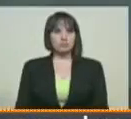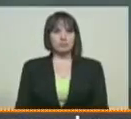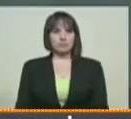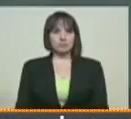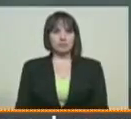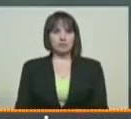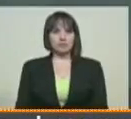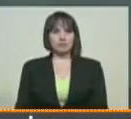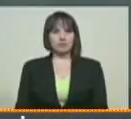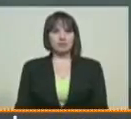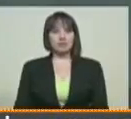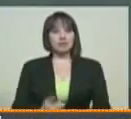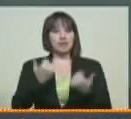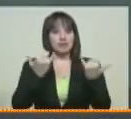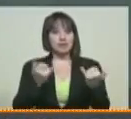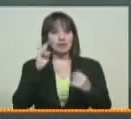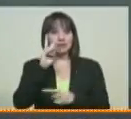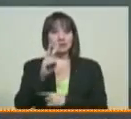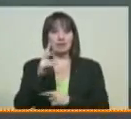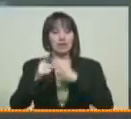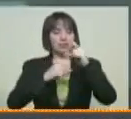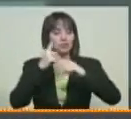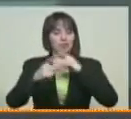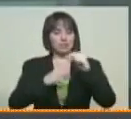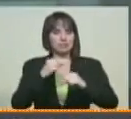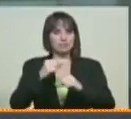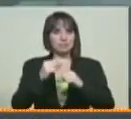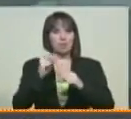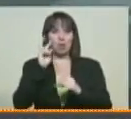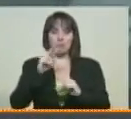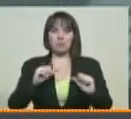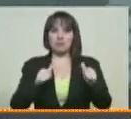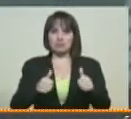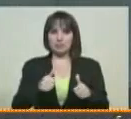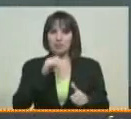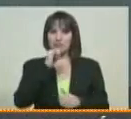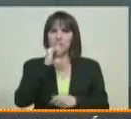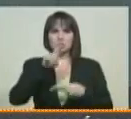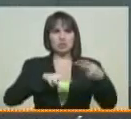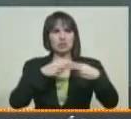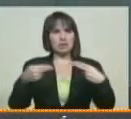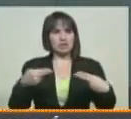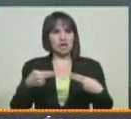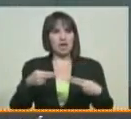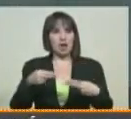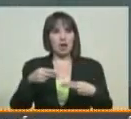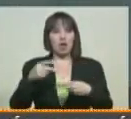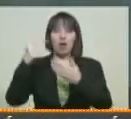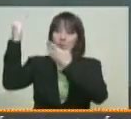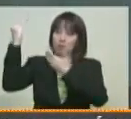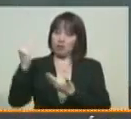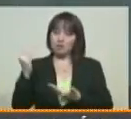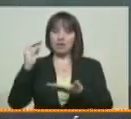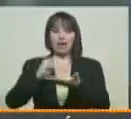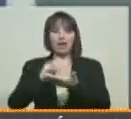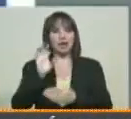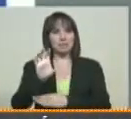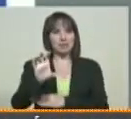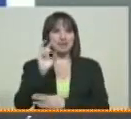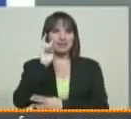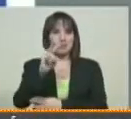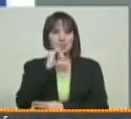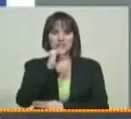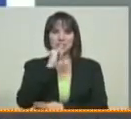Momento de consultar la web 2.0. Iniciamos en la red social Twitter. El pueblo se expresa con etiqueta numeral Plan Vuelta a la Patria. Veamos algunas